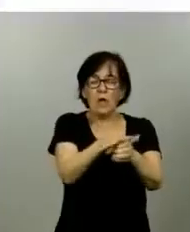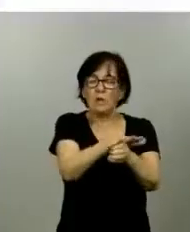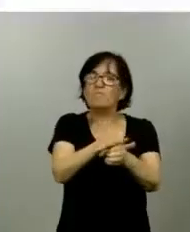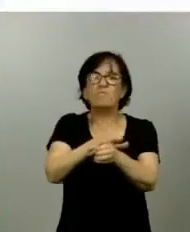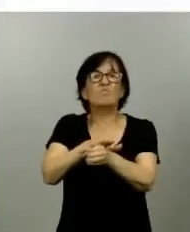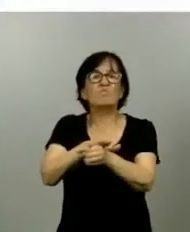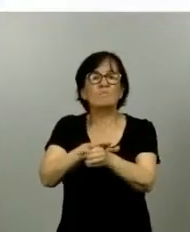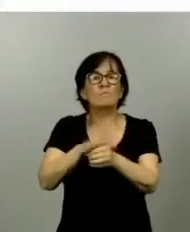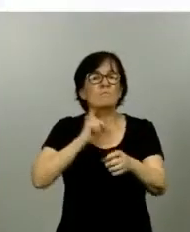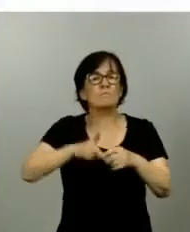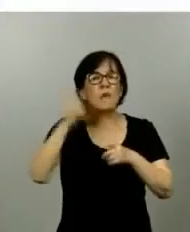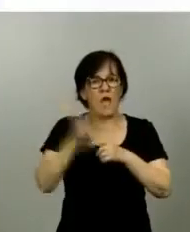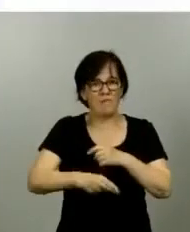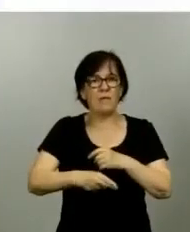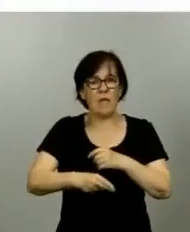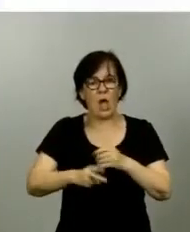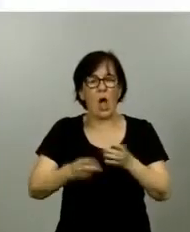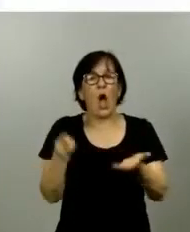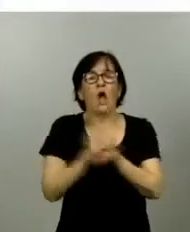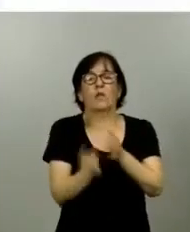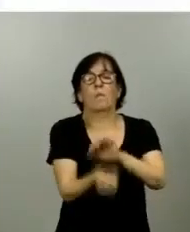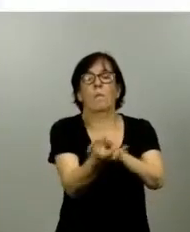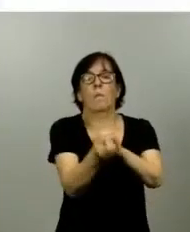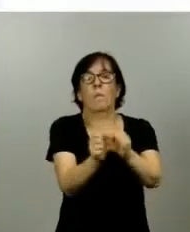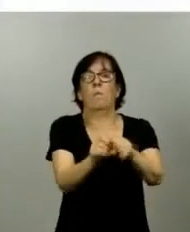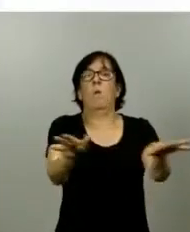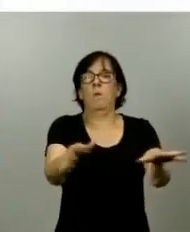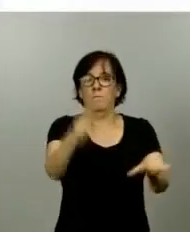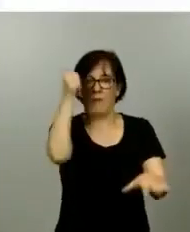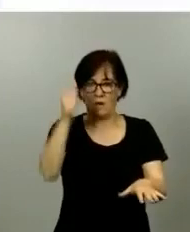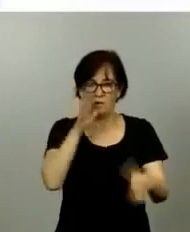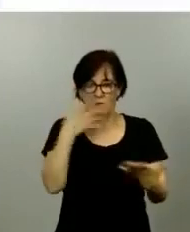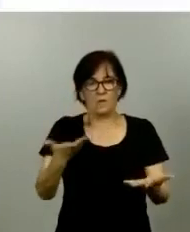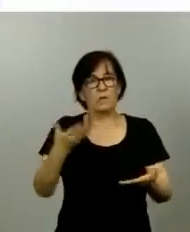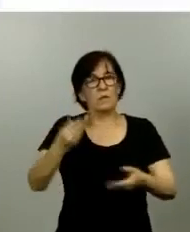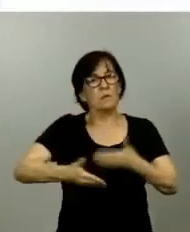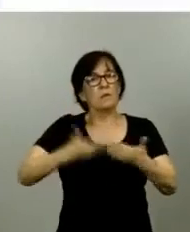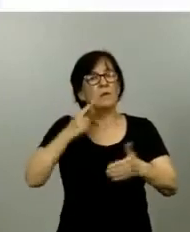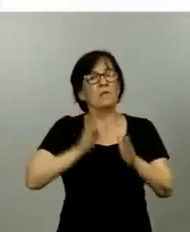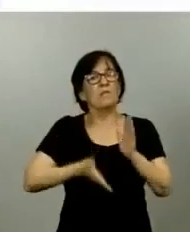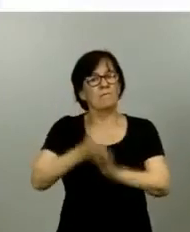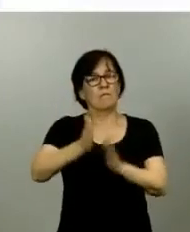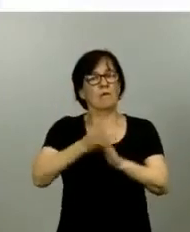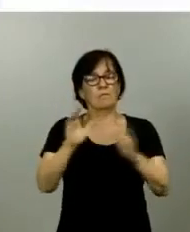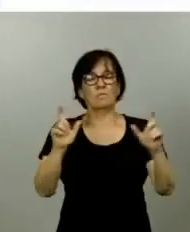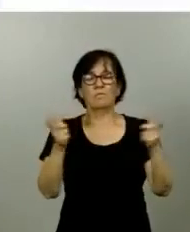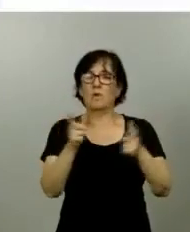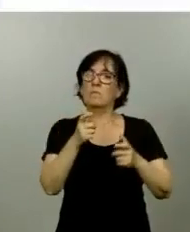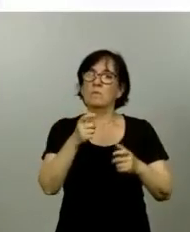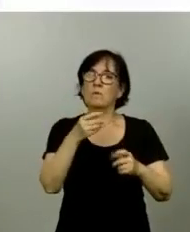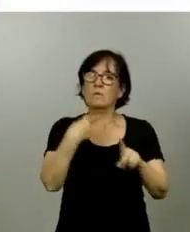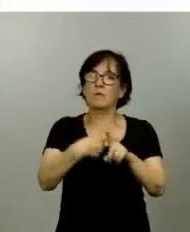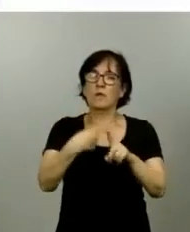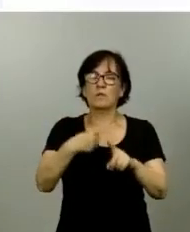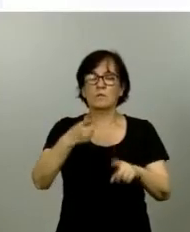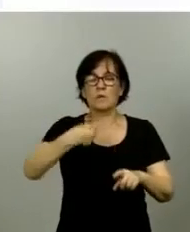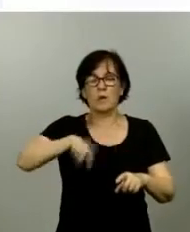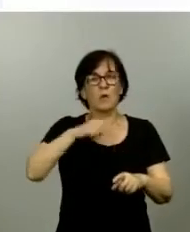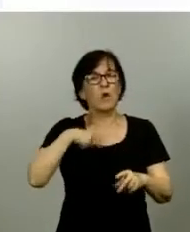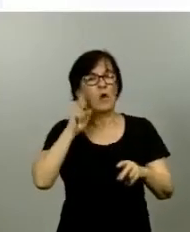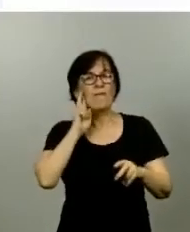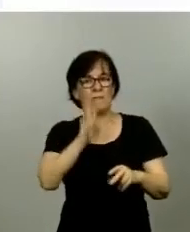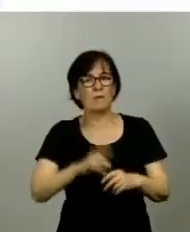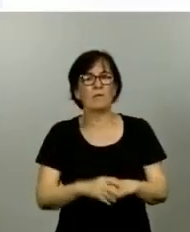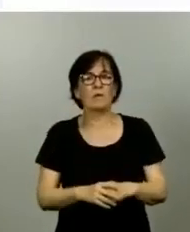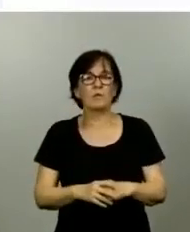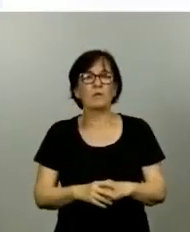evitar que vuelva a haber brotes más generalizados y se mantenga esta tendencia muy favorable que estamos observando y,